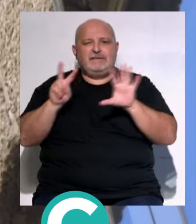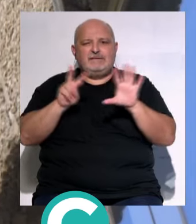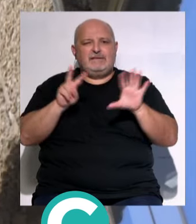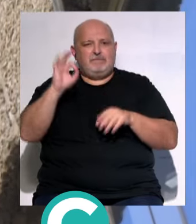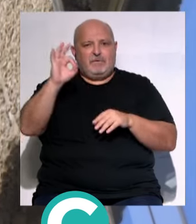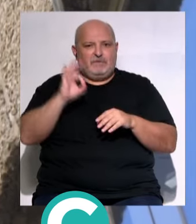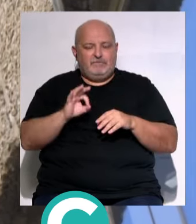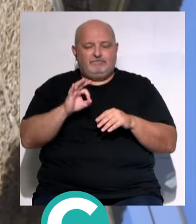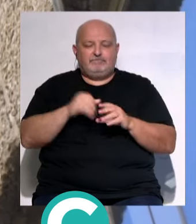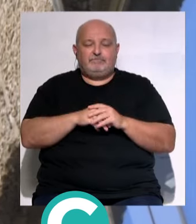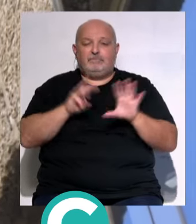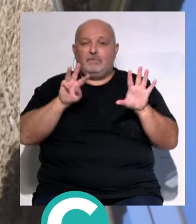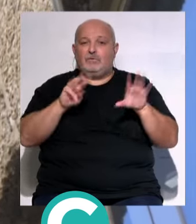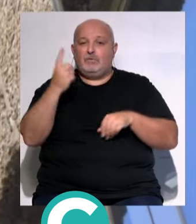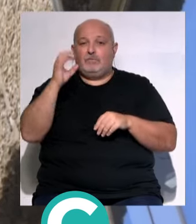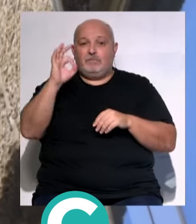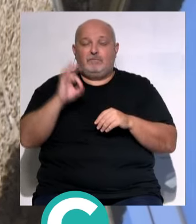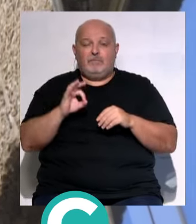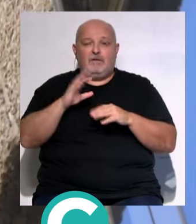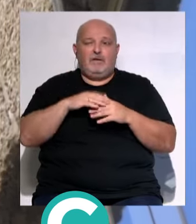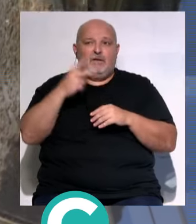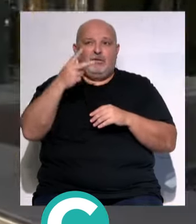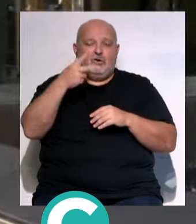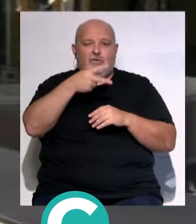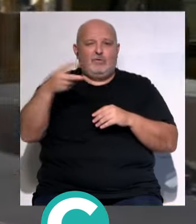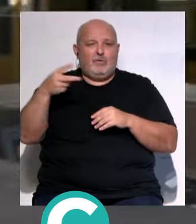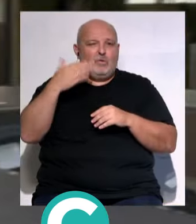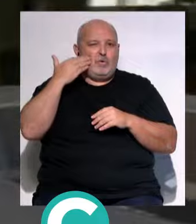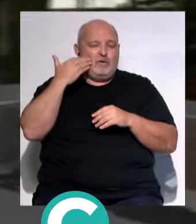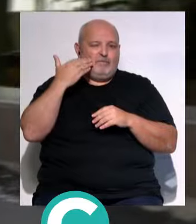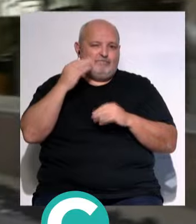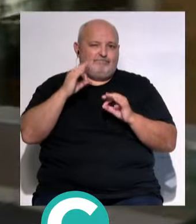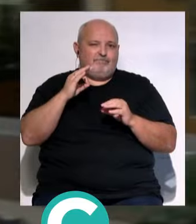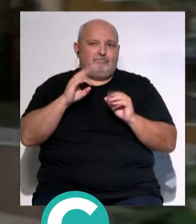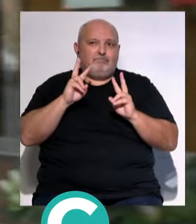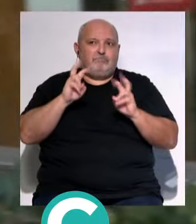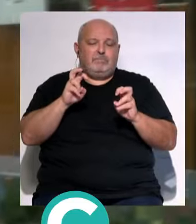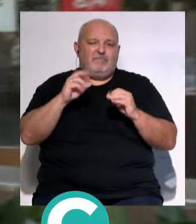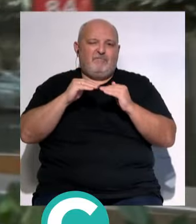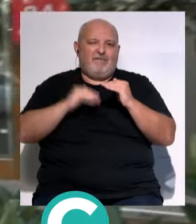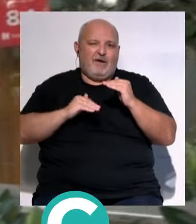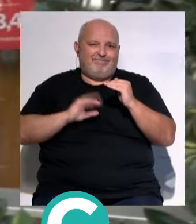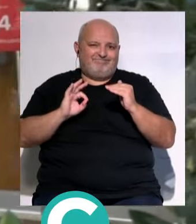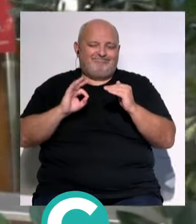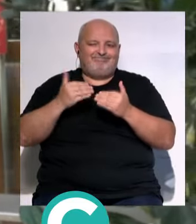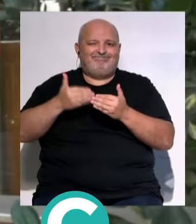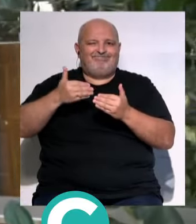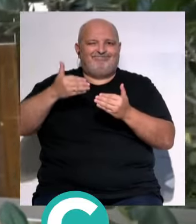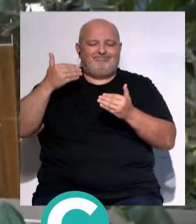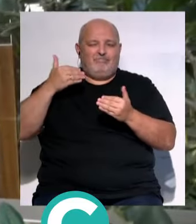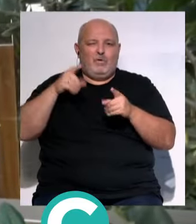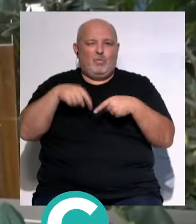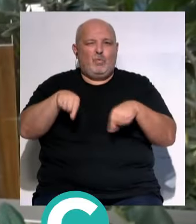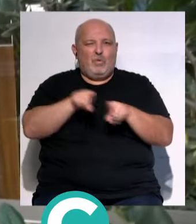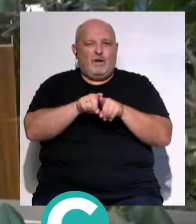% y el 81% para las dos quincenas de julio... ...unos registros iniciales algo más bajos... ...que los obtenidos en el